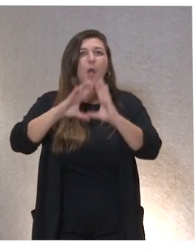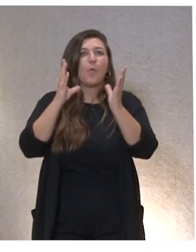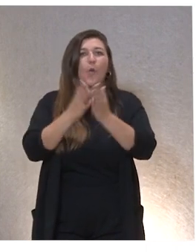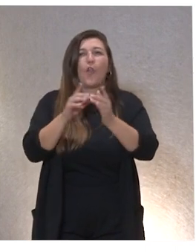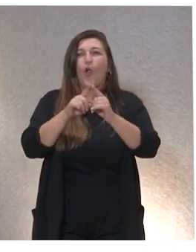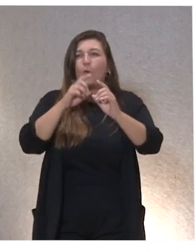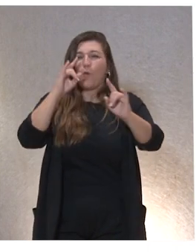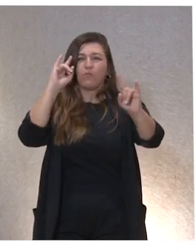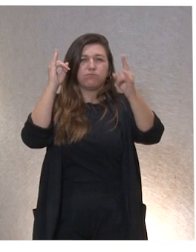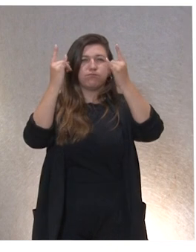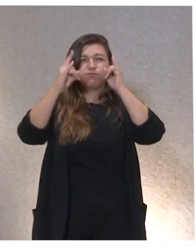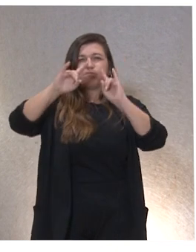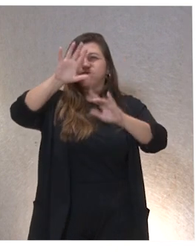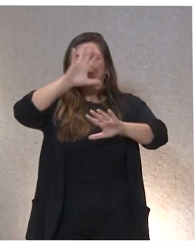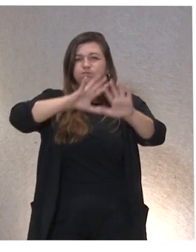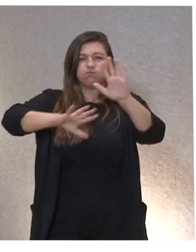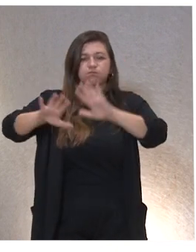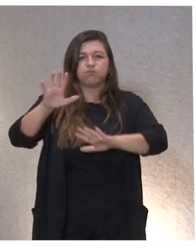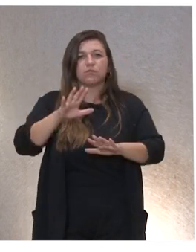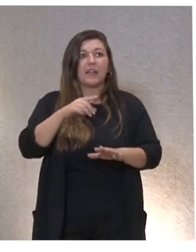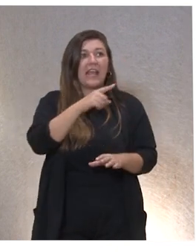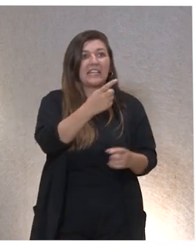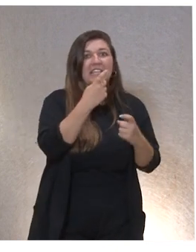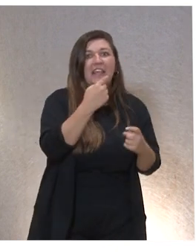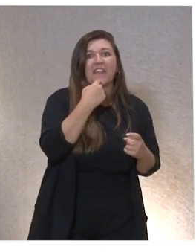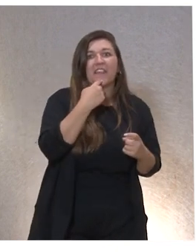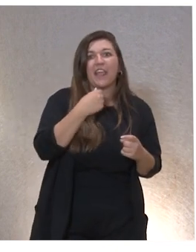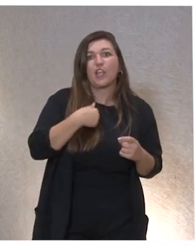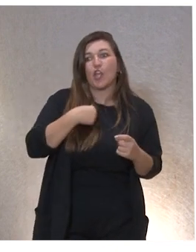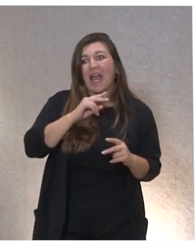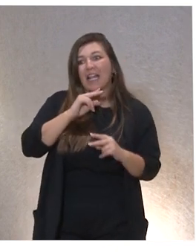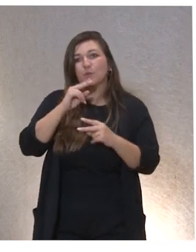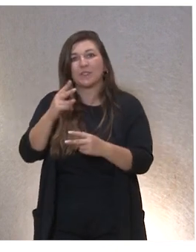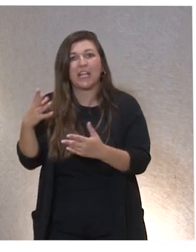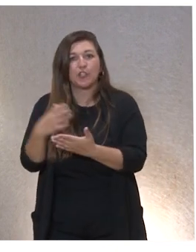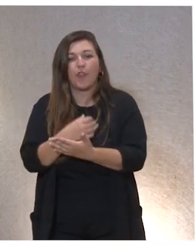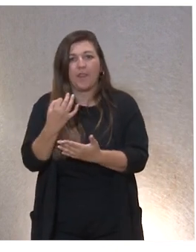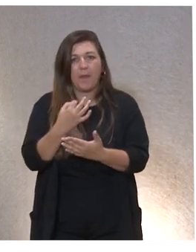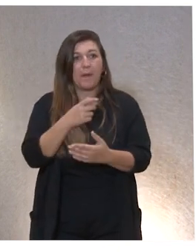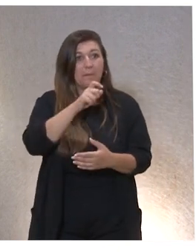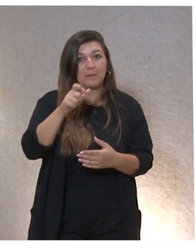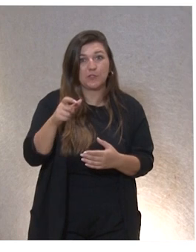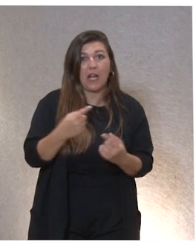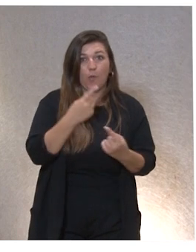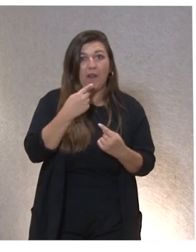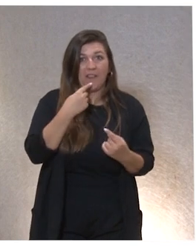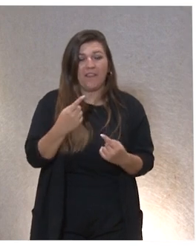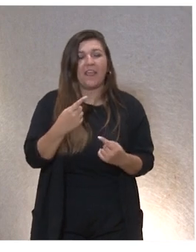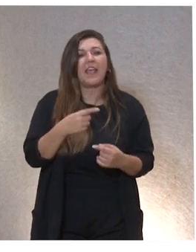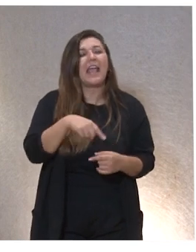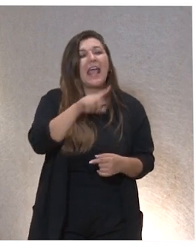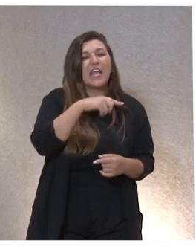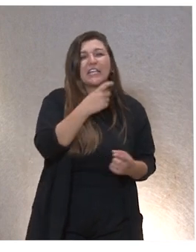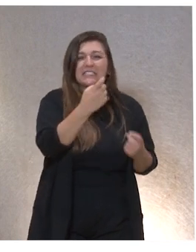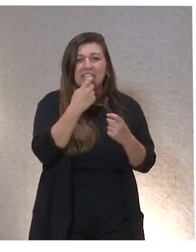Me enseñaron que tenía que saber dar respuesta a todo. Son cosas que van diciendo diferentes personas del grupo. Me enseñaron que tenía que saber dar respuesta a todo.